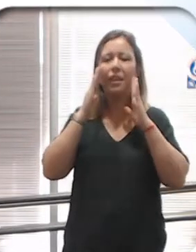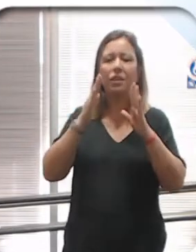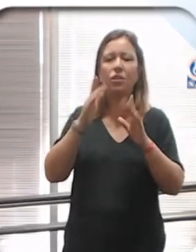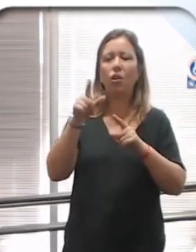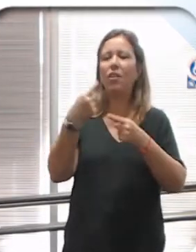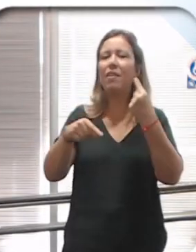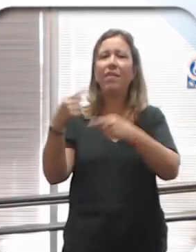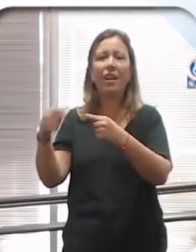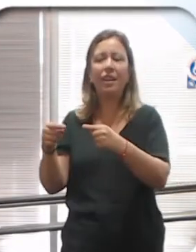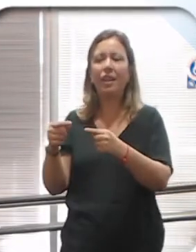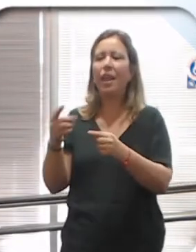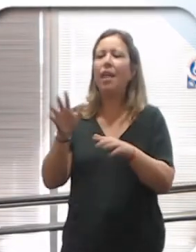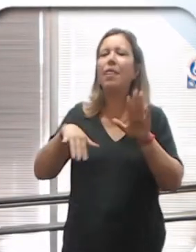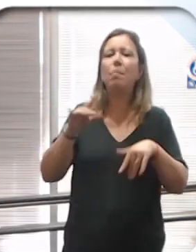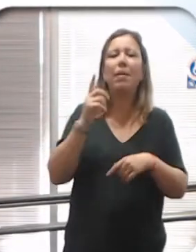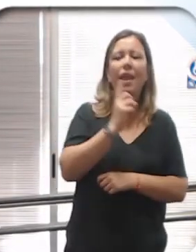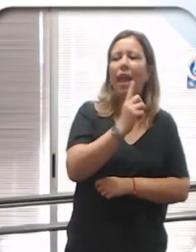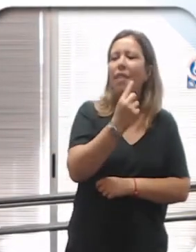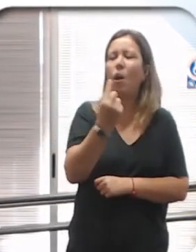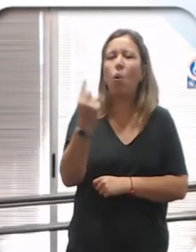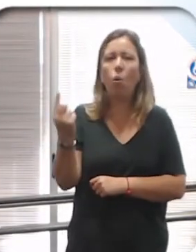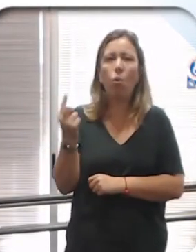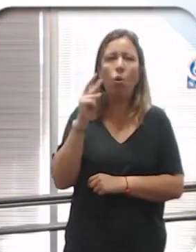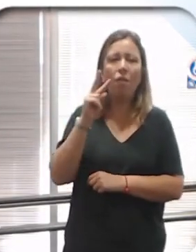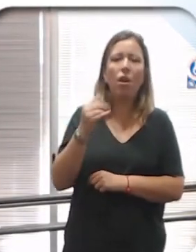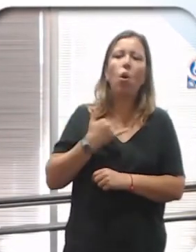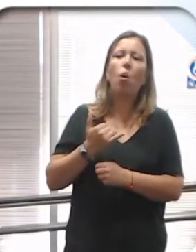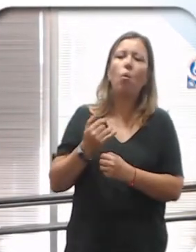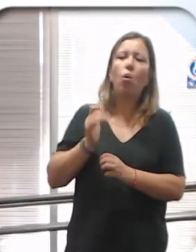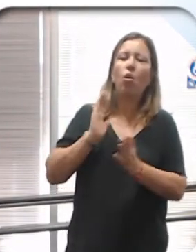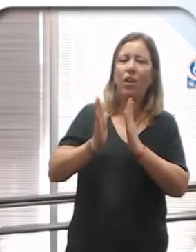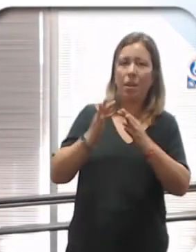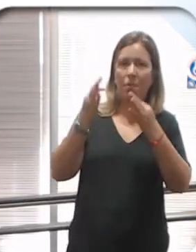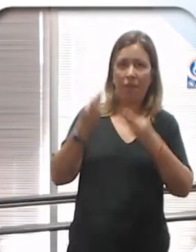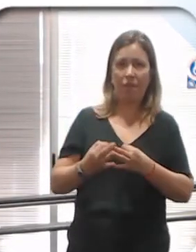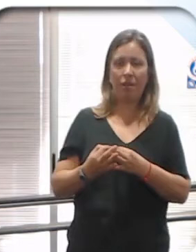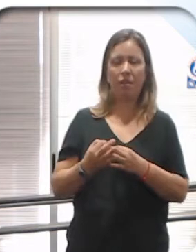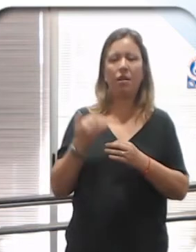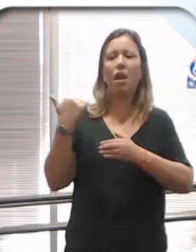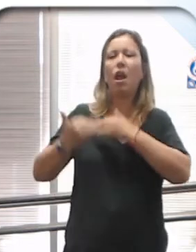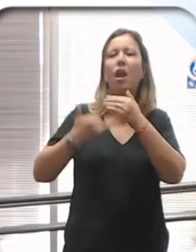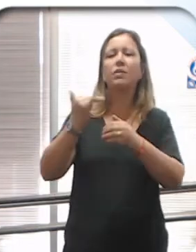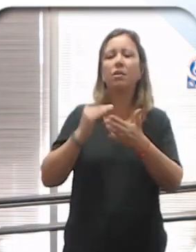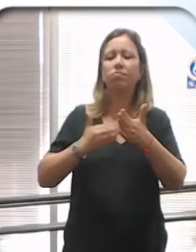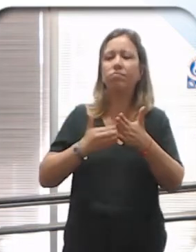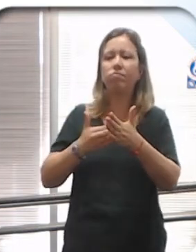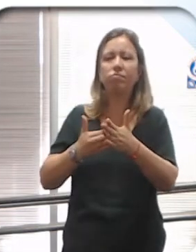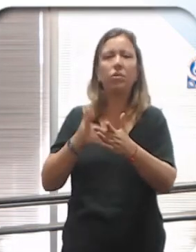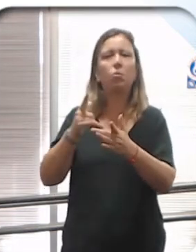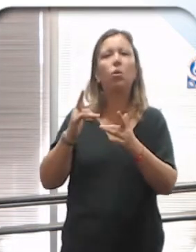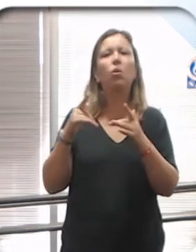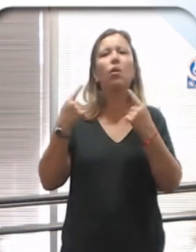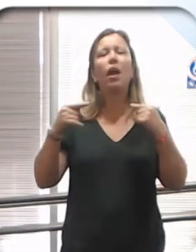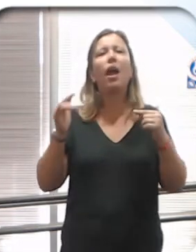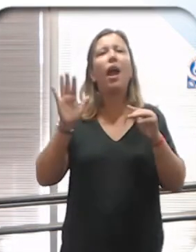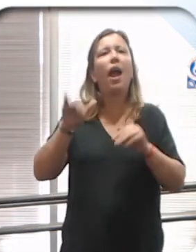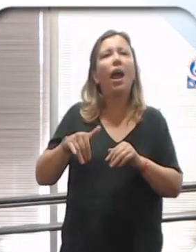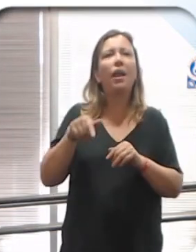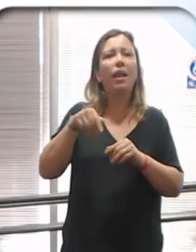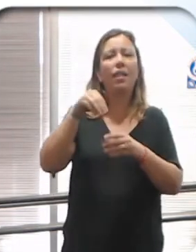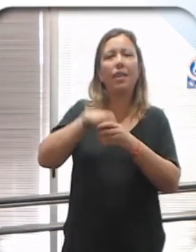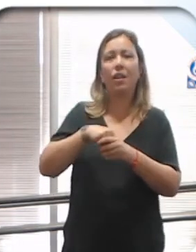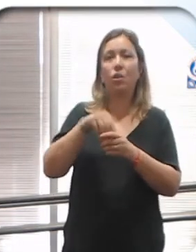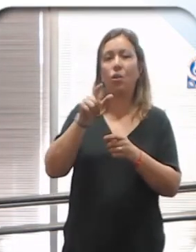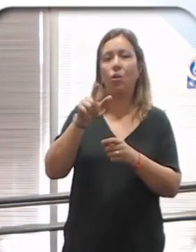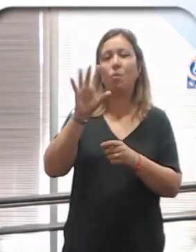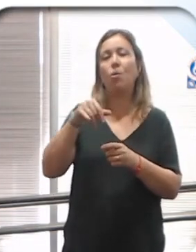ante situaciones diferentes que requieren adecuaciones en la accesibilidad, y avanzar en derribar las barreras actitudinales que se presentan en el